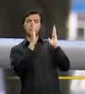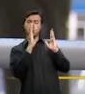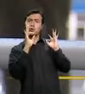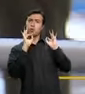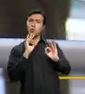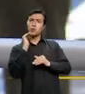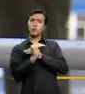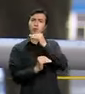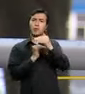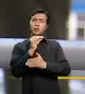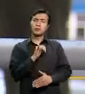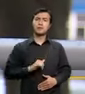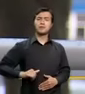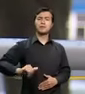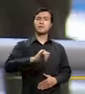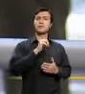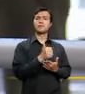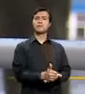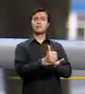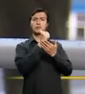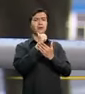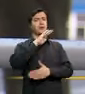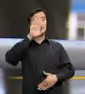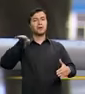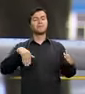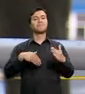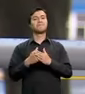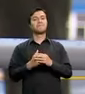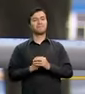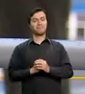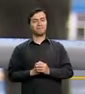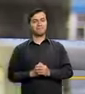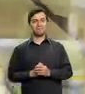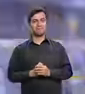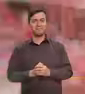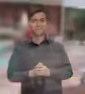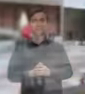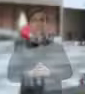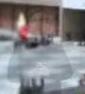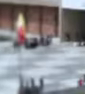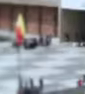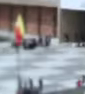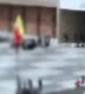escuchadas y ese es un proceso de democratización que ayuda para el beneficio de todas y todos.